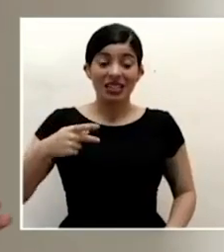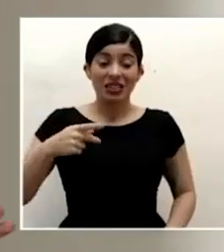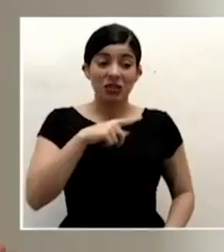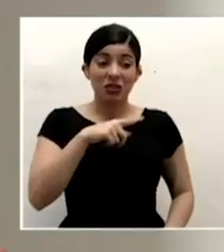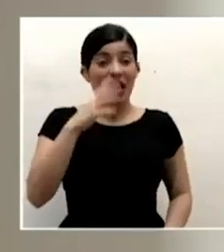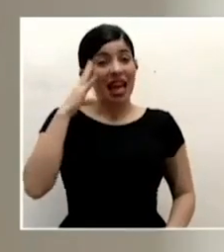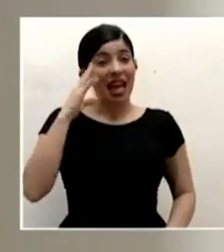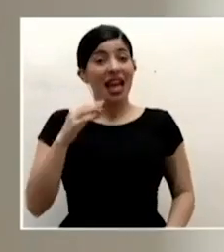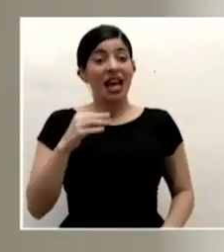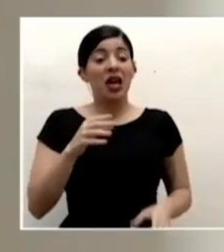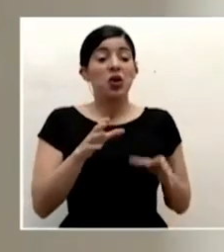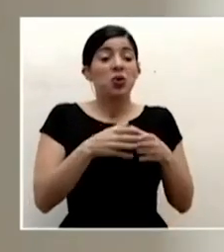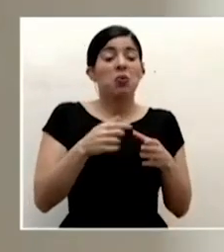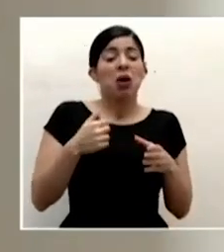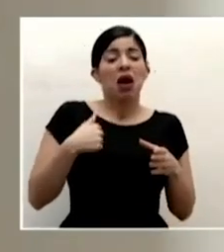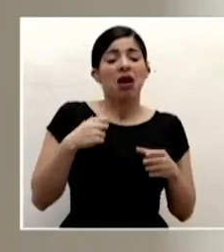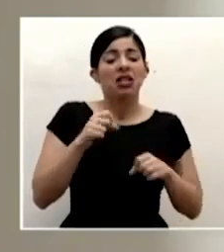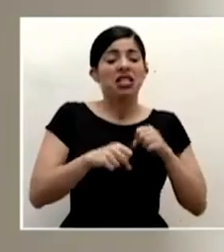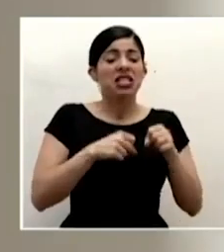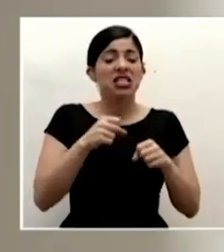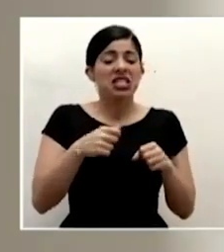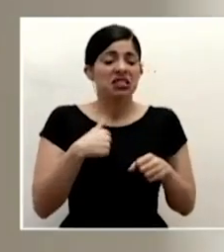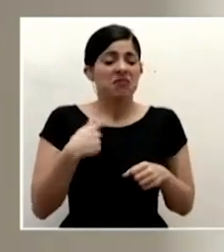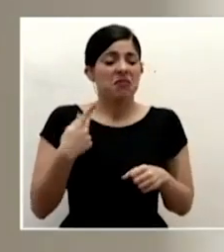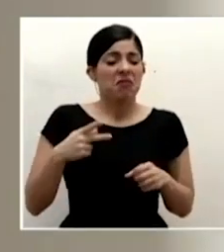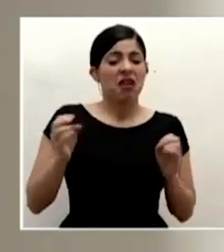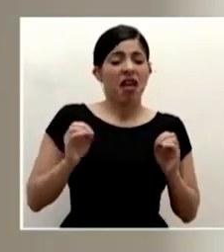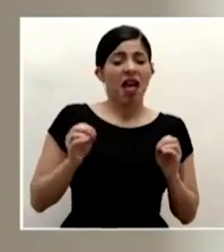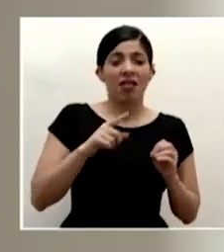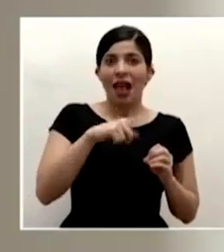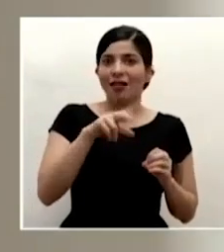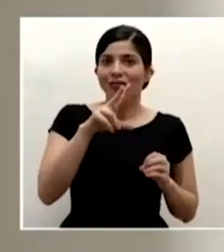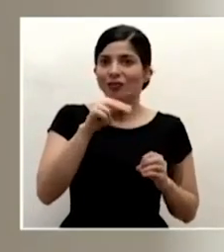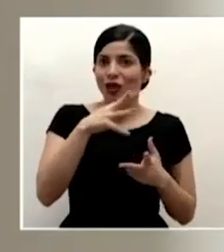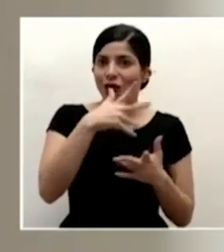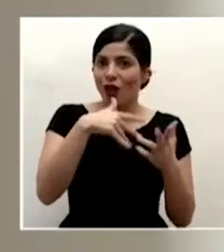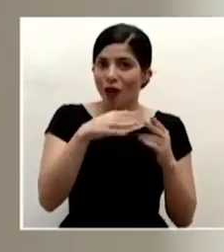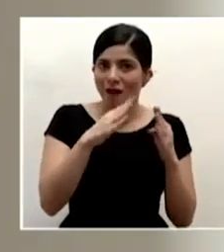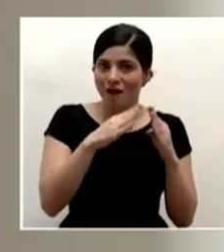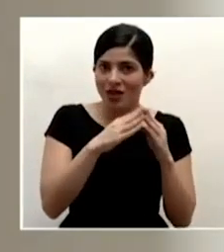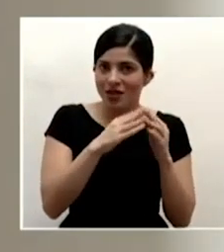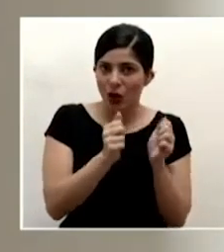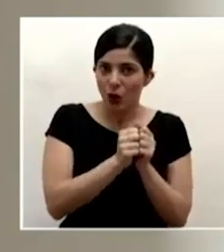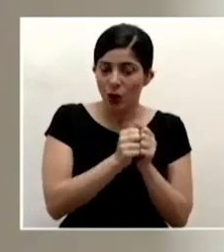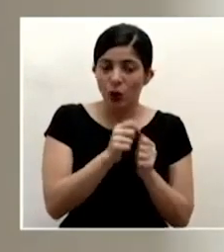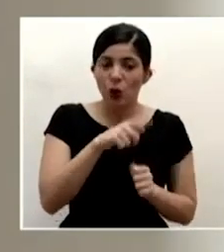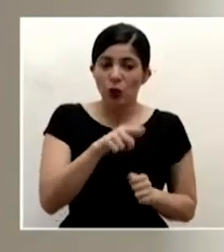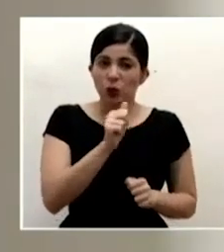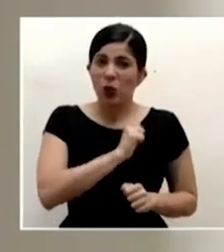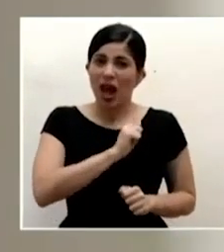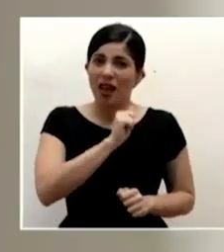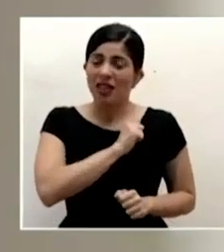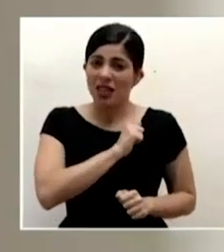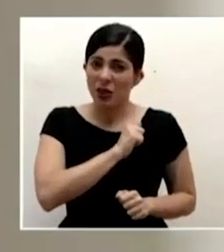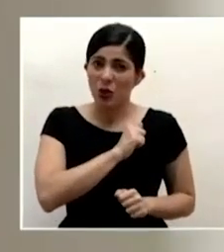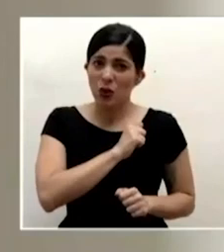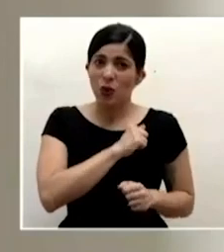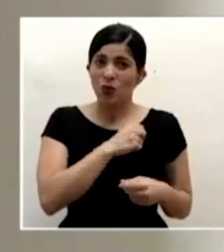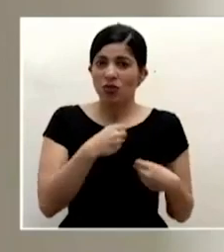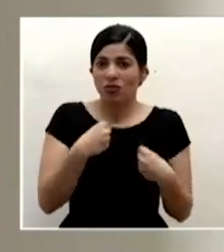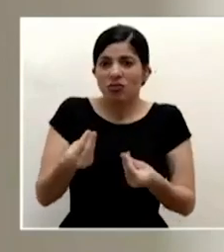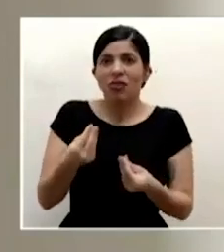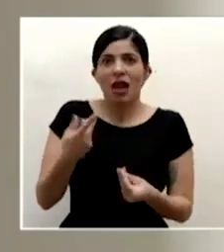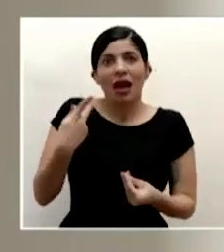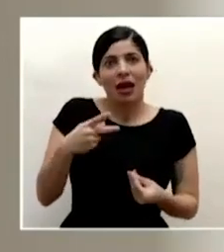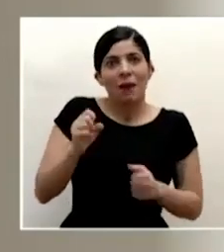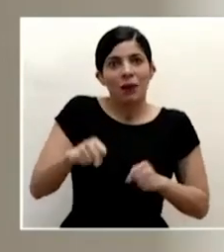de unos cuantos ciclistas que no no conviven en esa burbuja social y que tienen comportamientos eventualmente que ponen